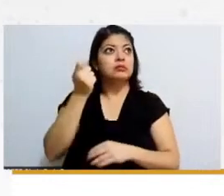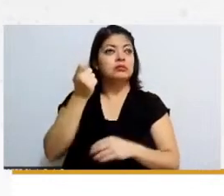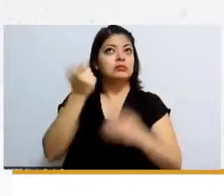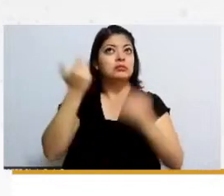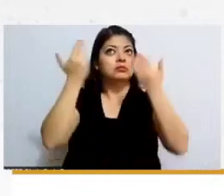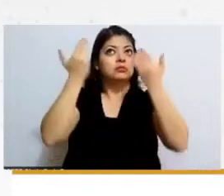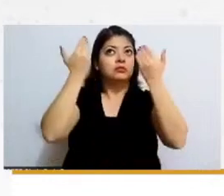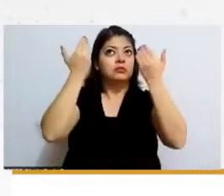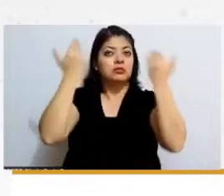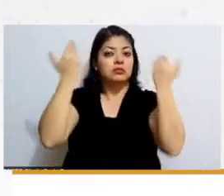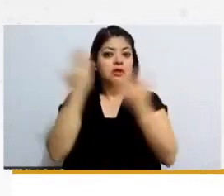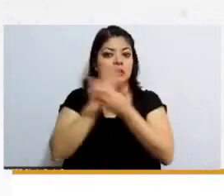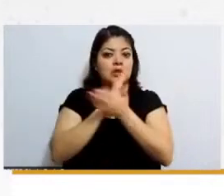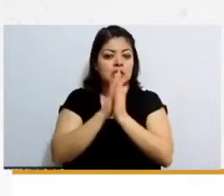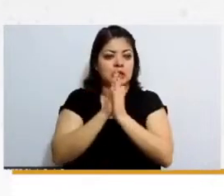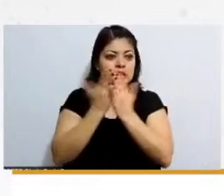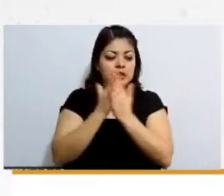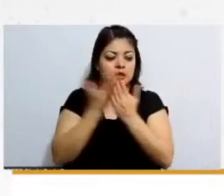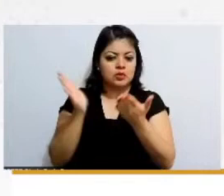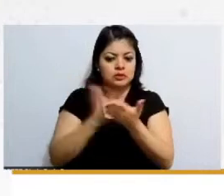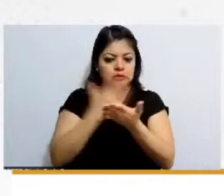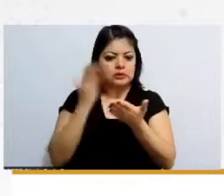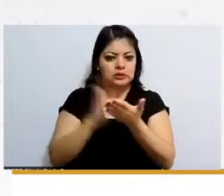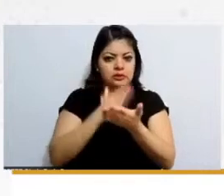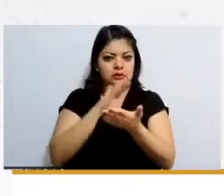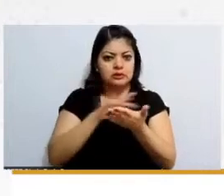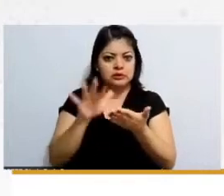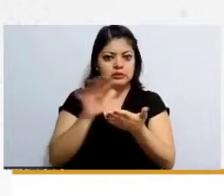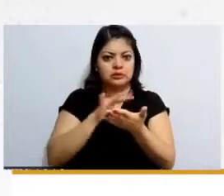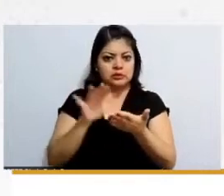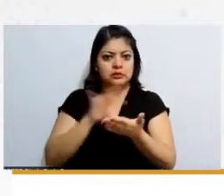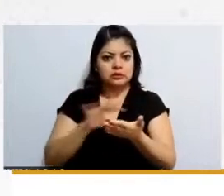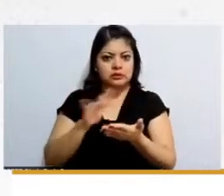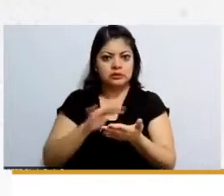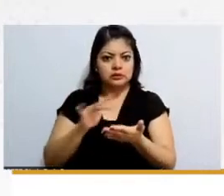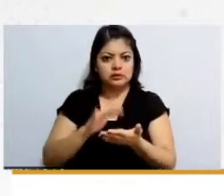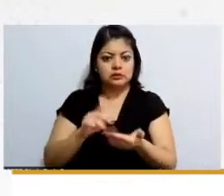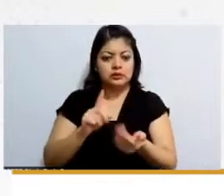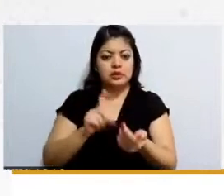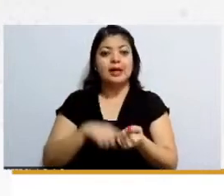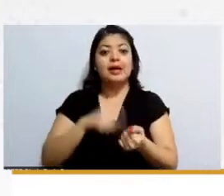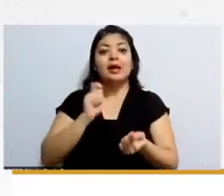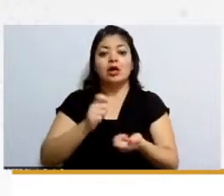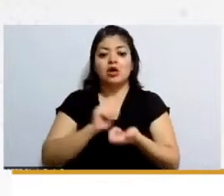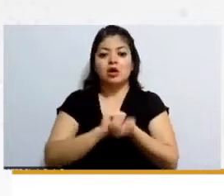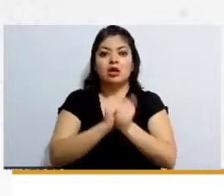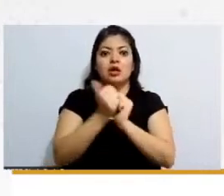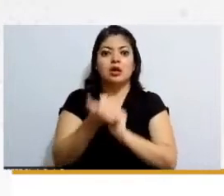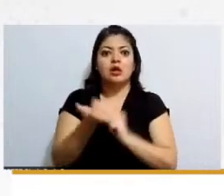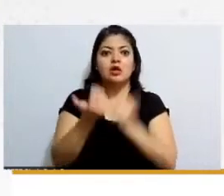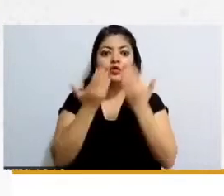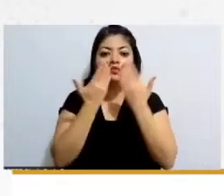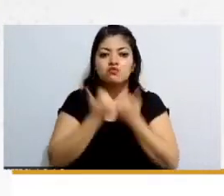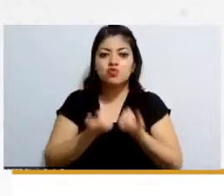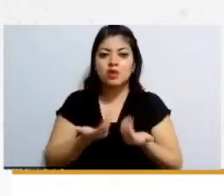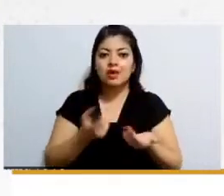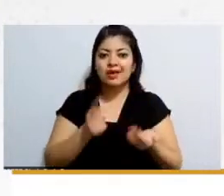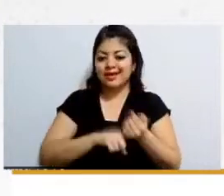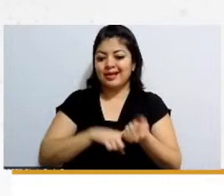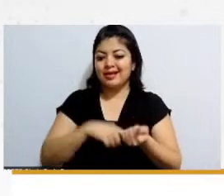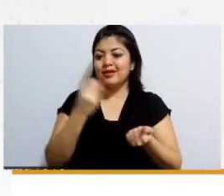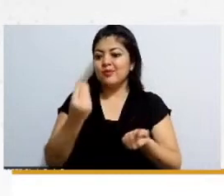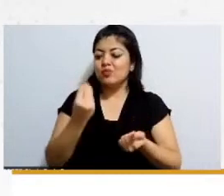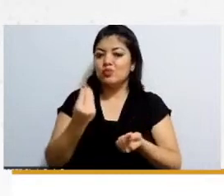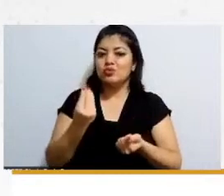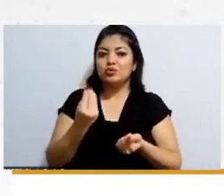y leían y leían y tenían este conocimiento pero los libros eran tan caros no tenían mucho acceso a